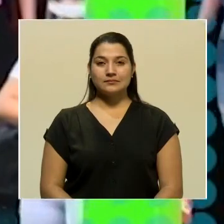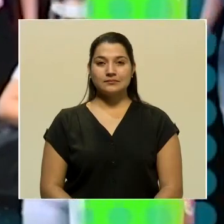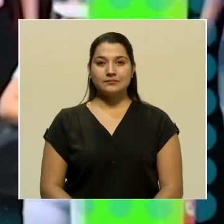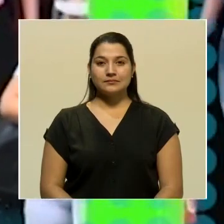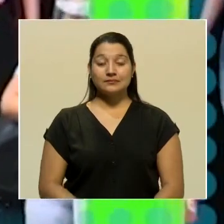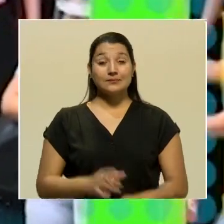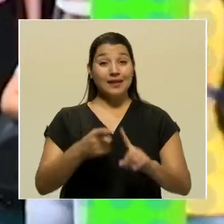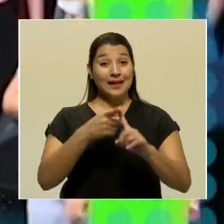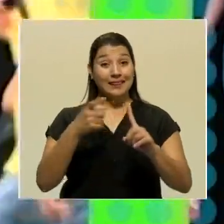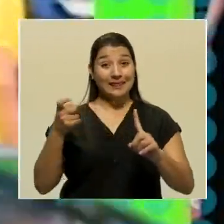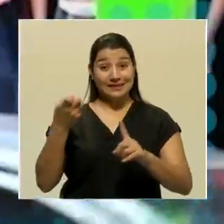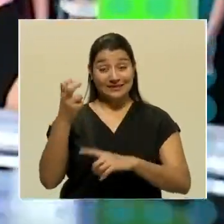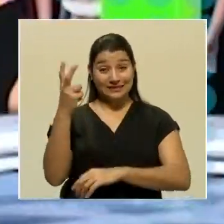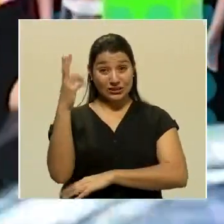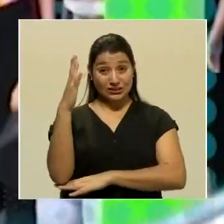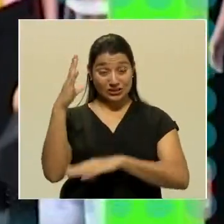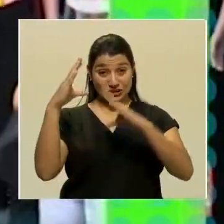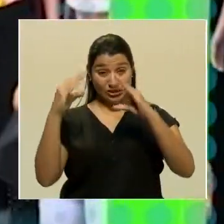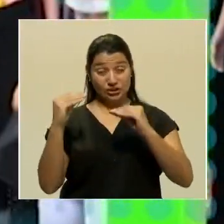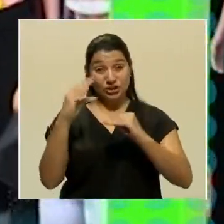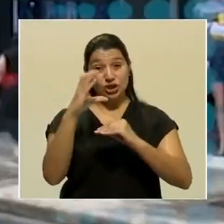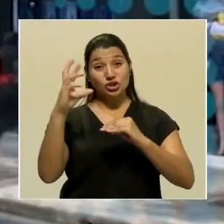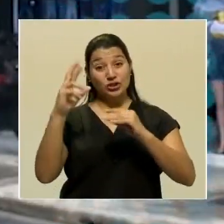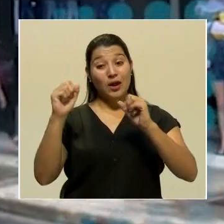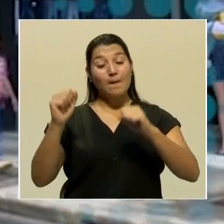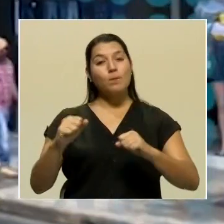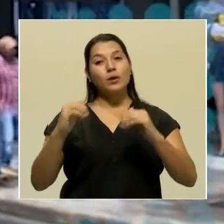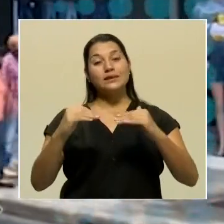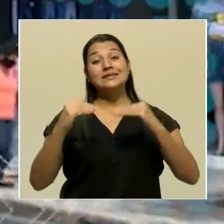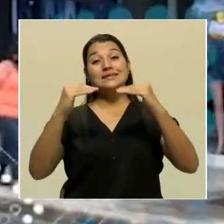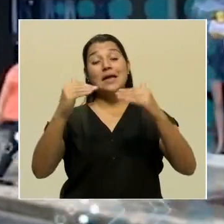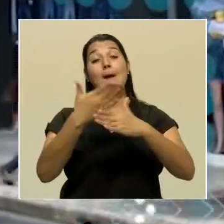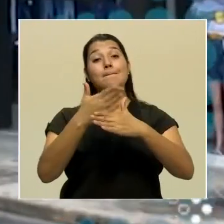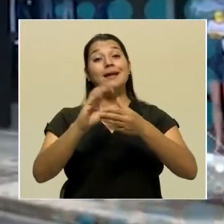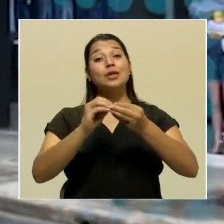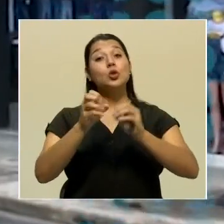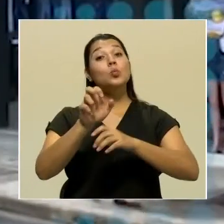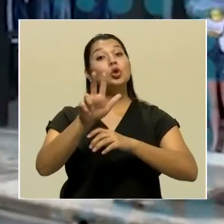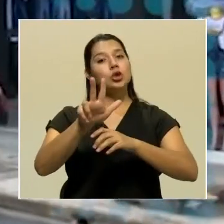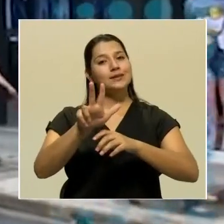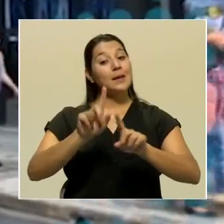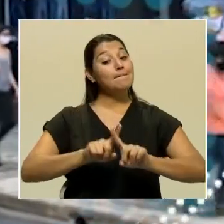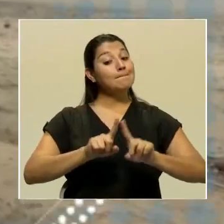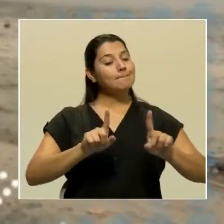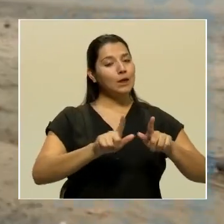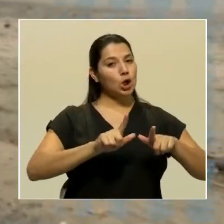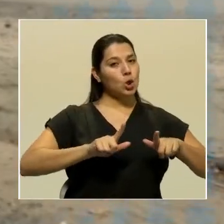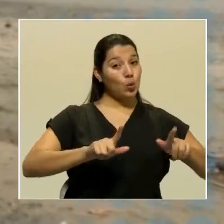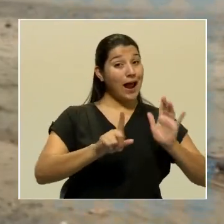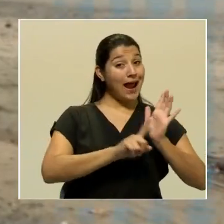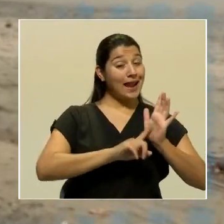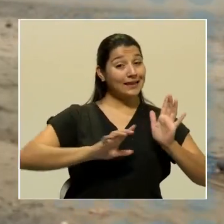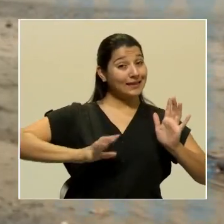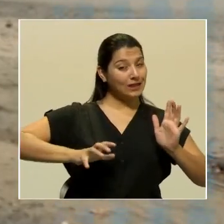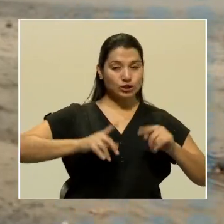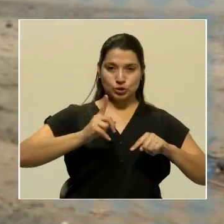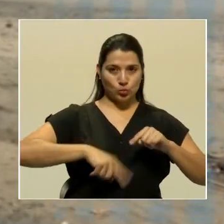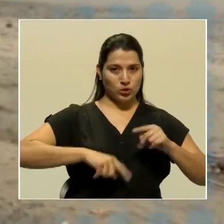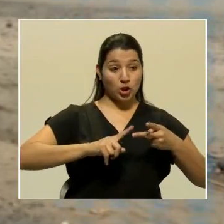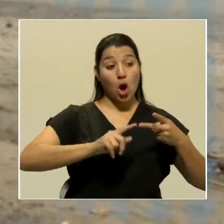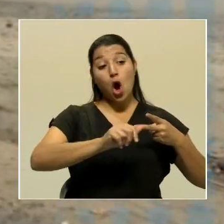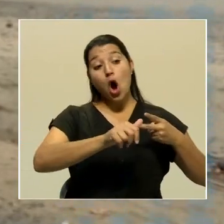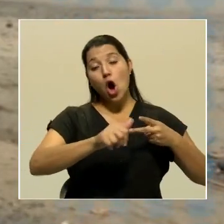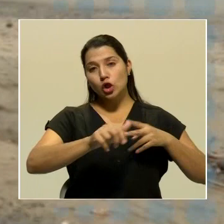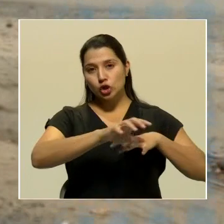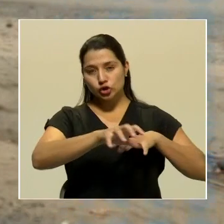Desde esta medianoche, el país podrá avanzar a la fase 3 de reapertura, con la excepción de las zonas en alerta naranja y algunos